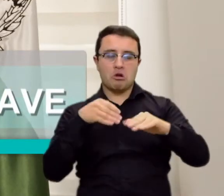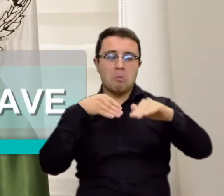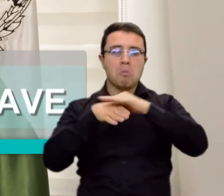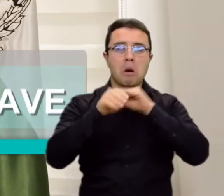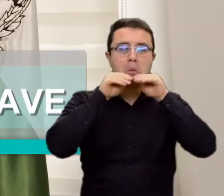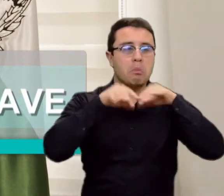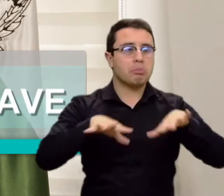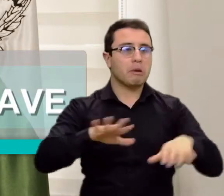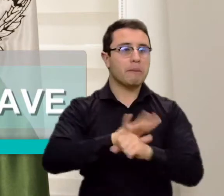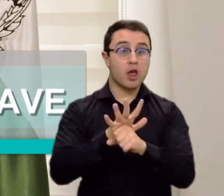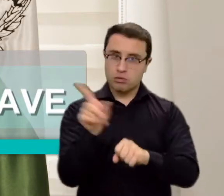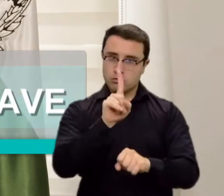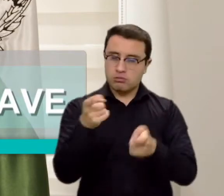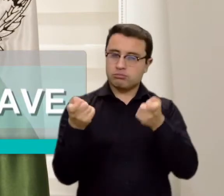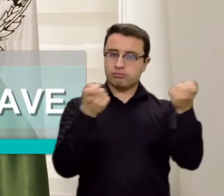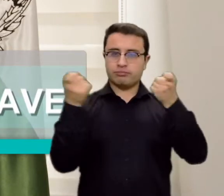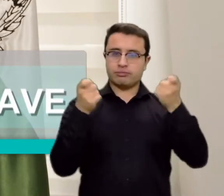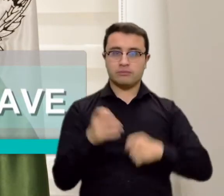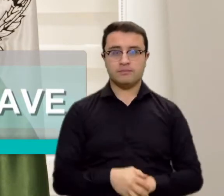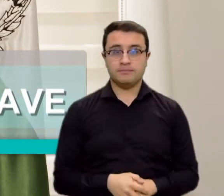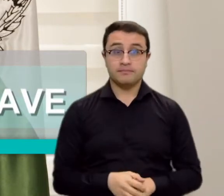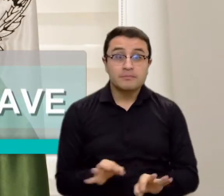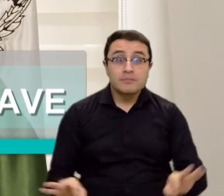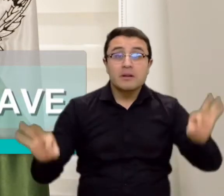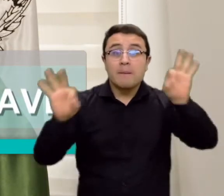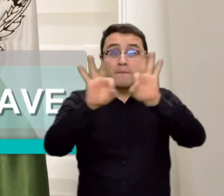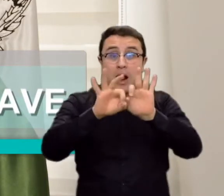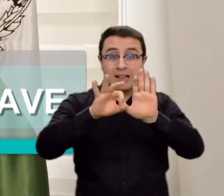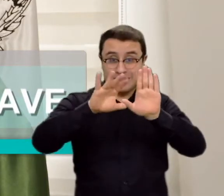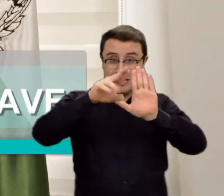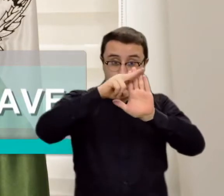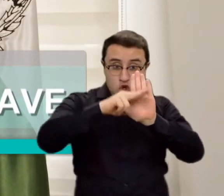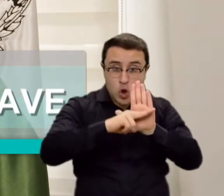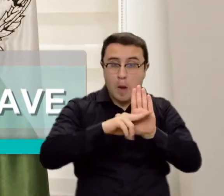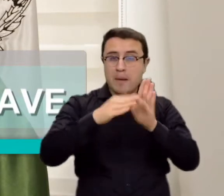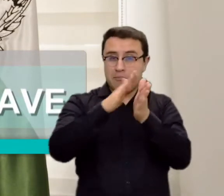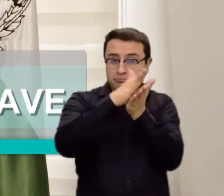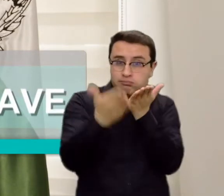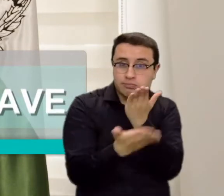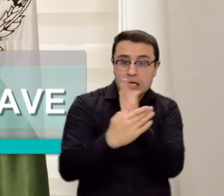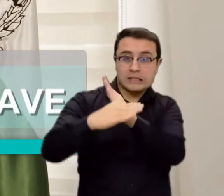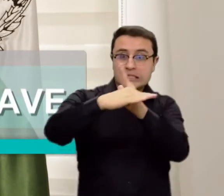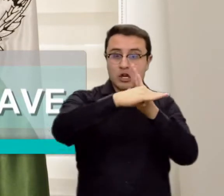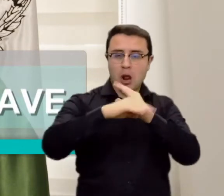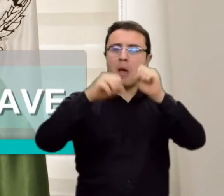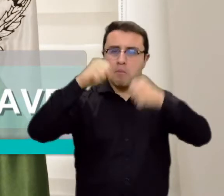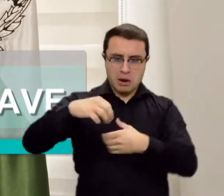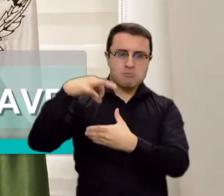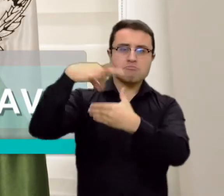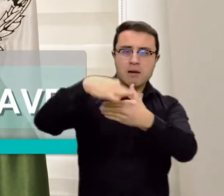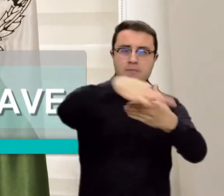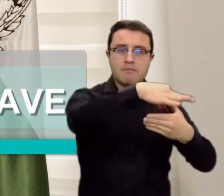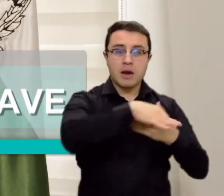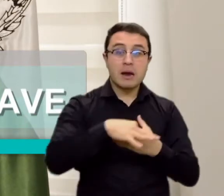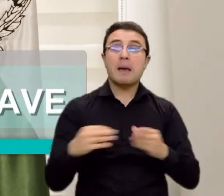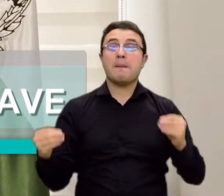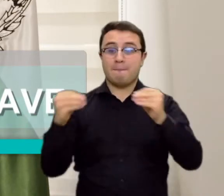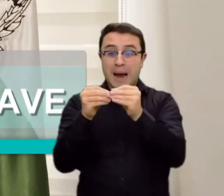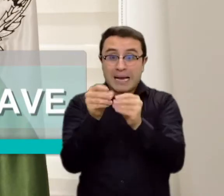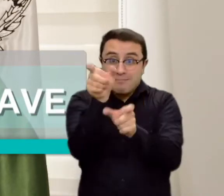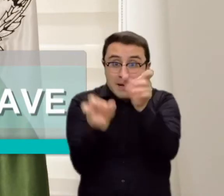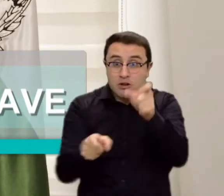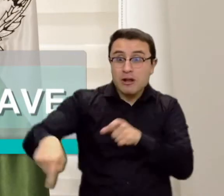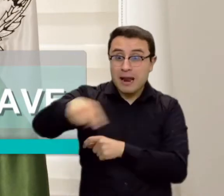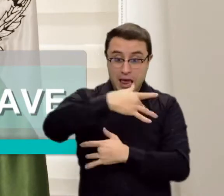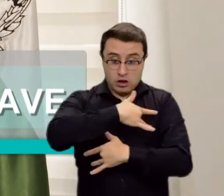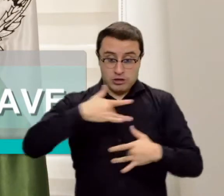no propaguen el contagio del virus. La idea es tomar todas las medidas de bioseguridad, garantizar las elecciones, pero garantizar también la salud de